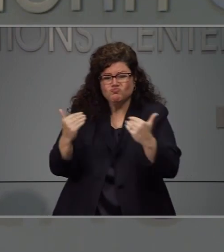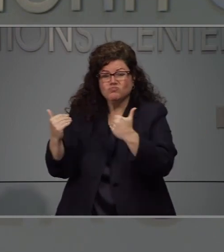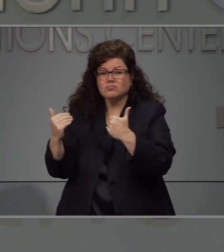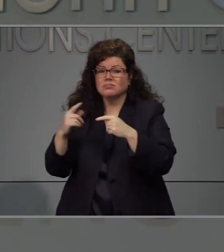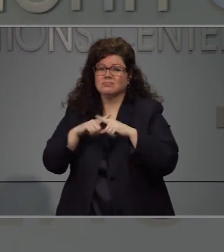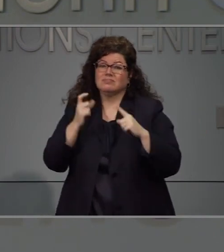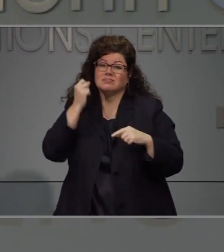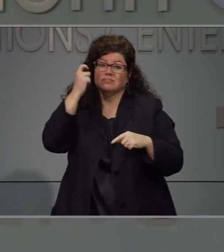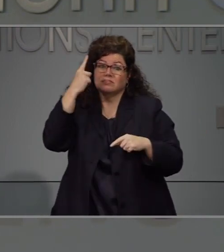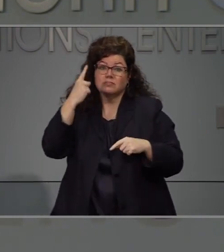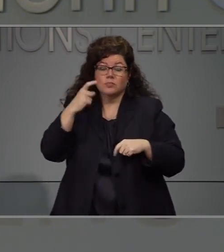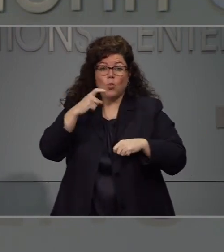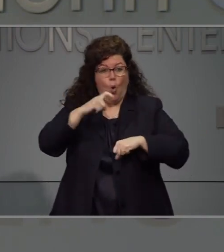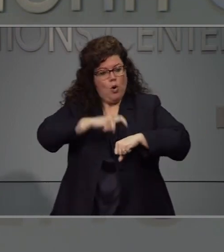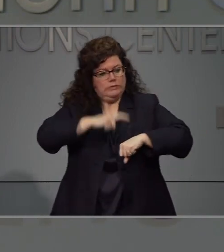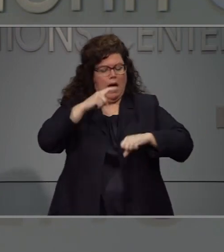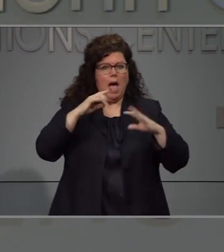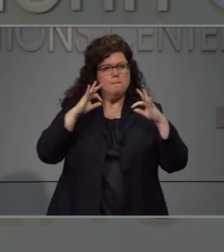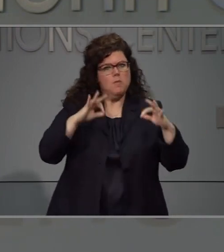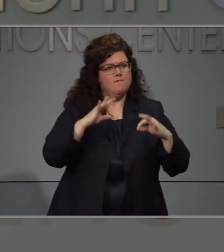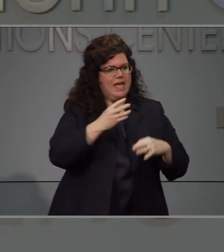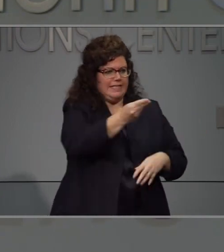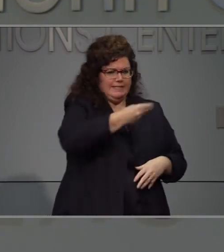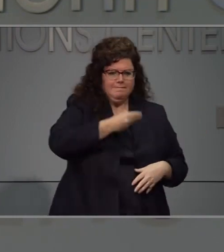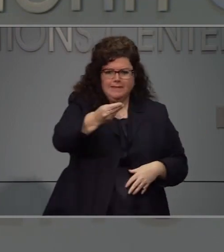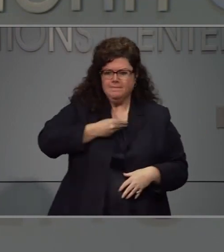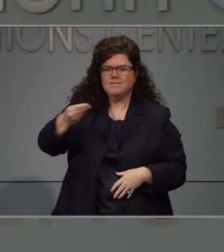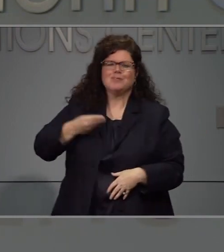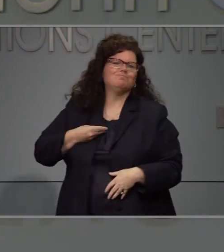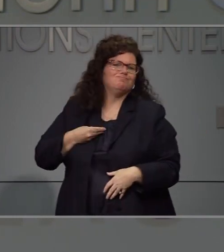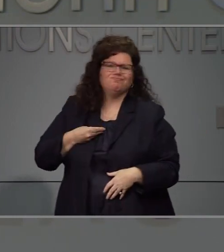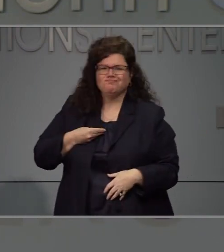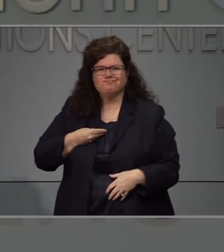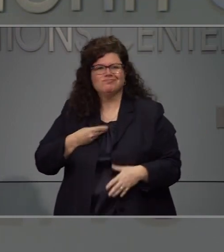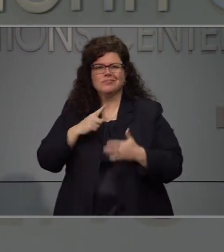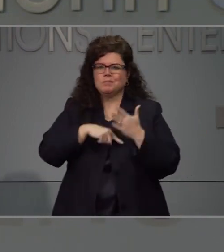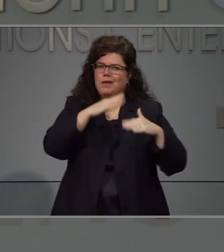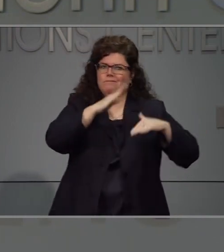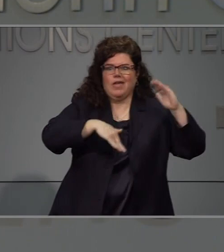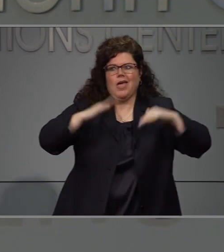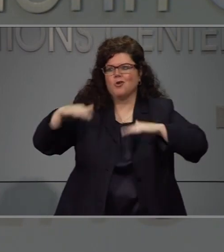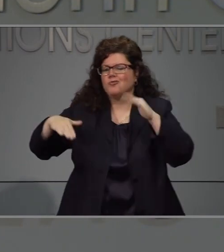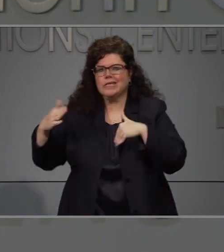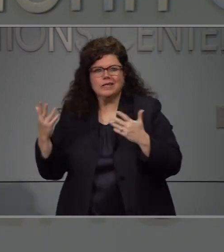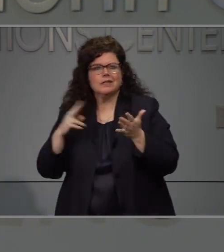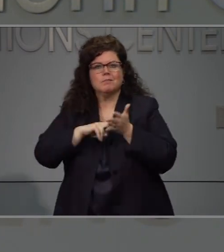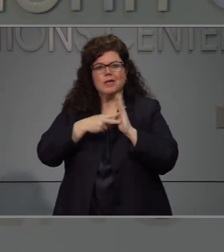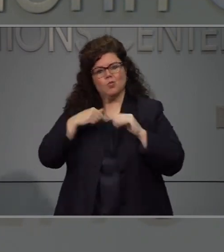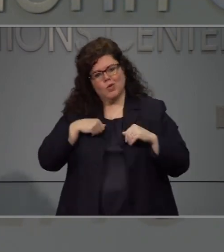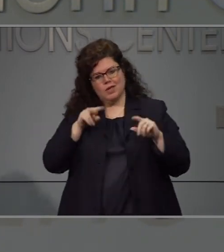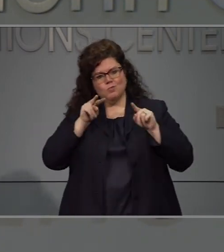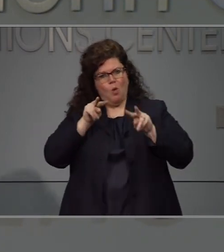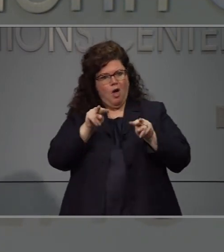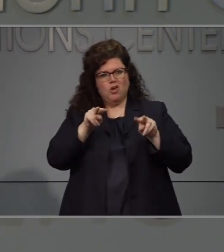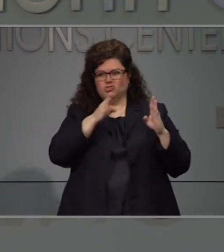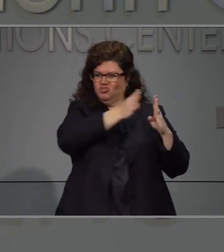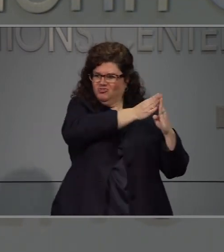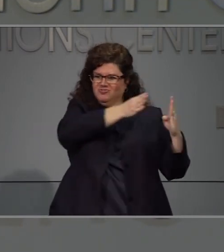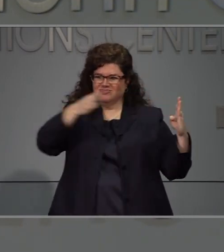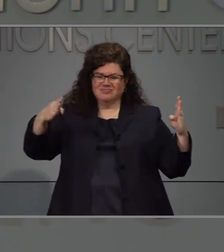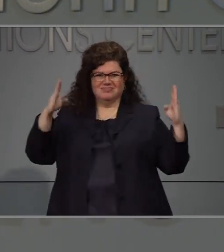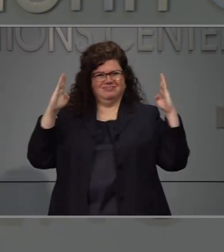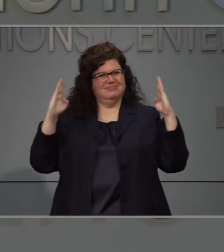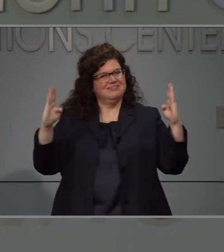algunas veces esta información no llega cuando se debería de llegar, así es que es importante para nosotros no nada más ver la